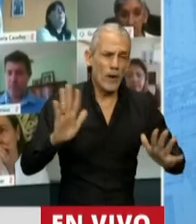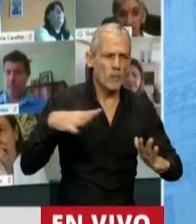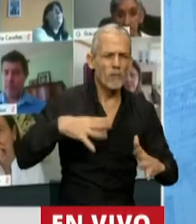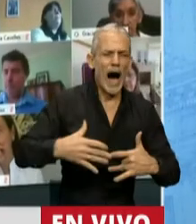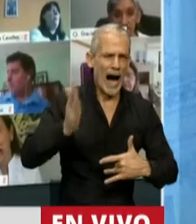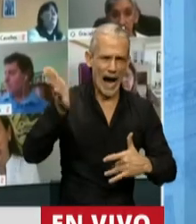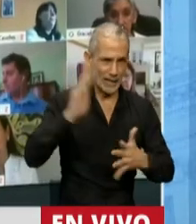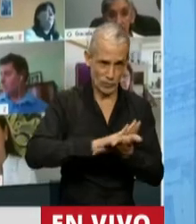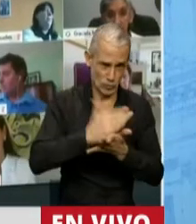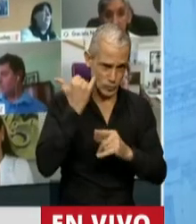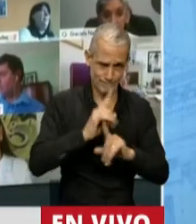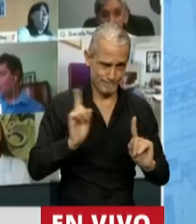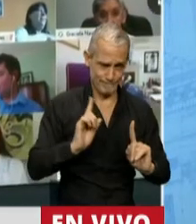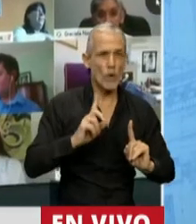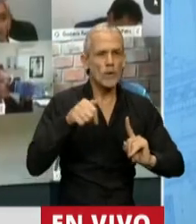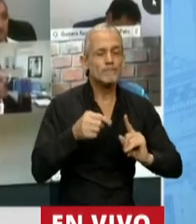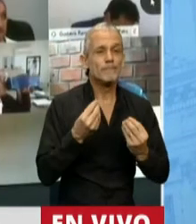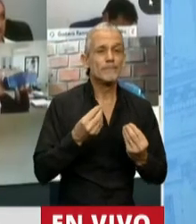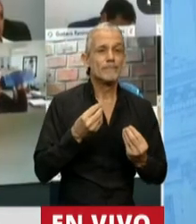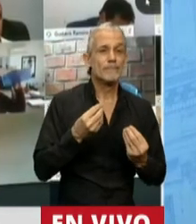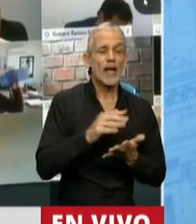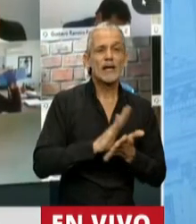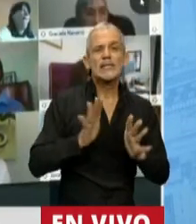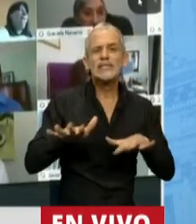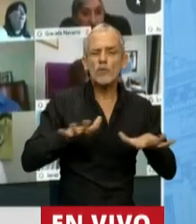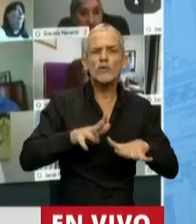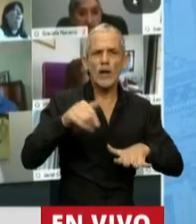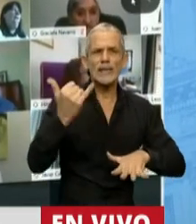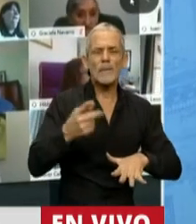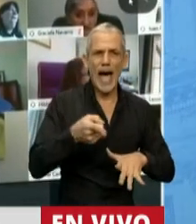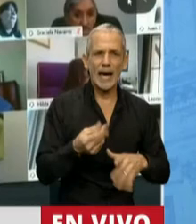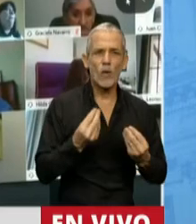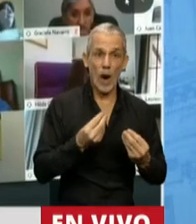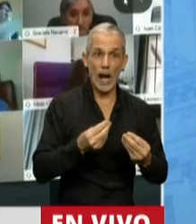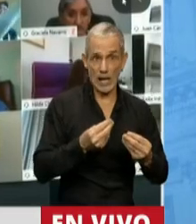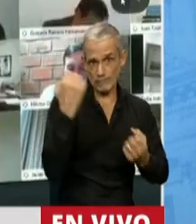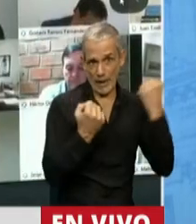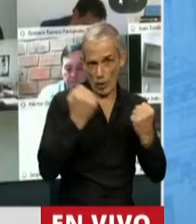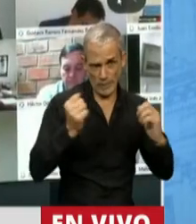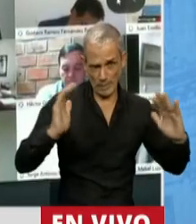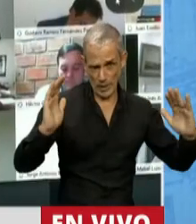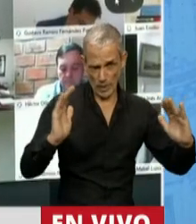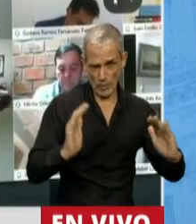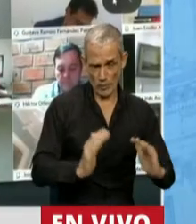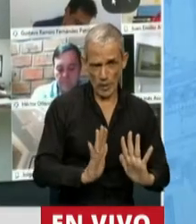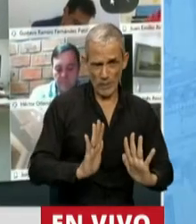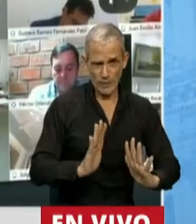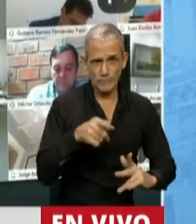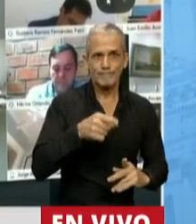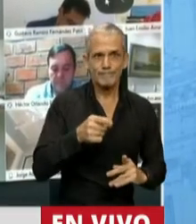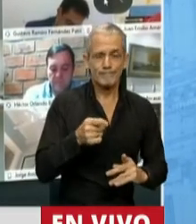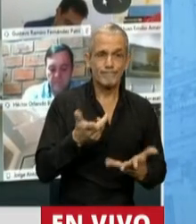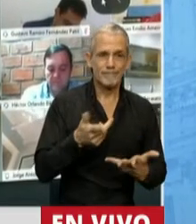recoger. Y producto de esta situación, también la disminución de la actividad económica ha hecho que los